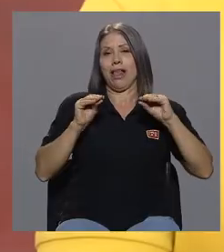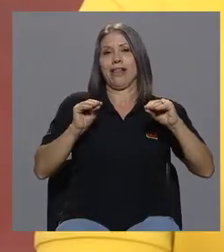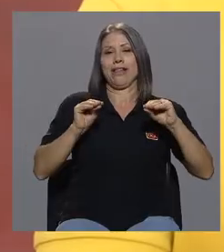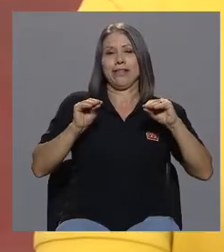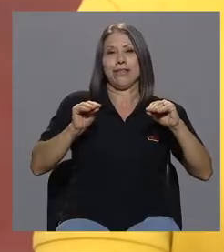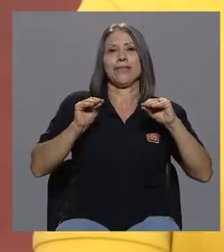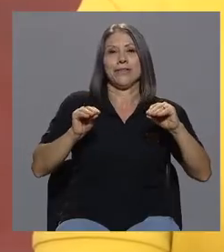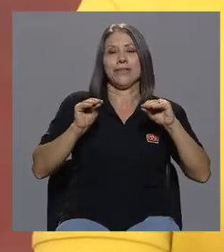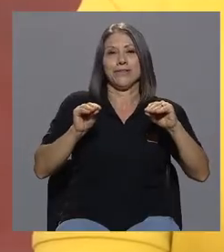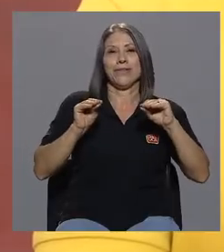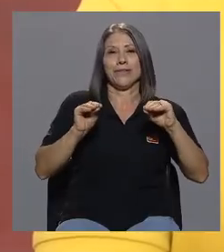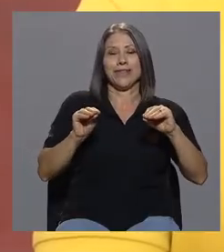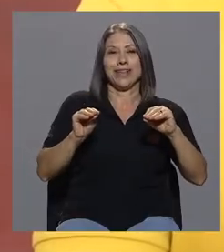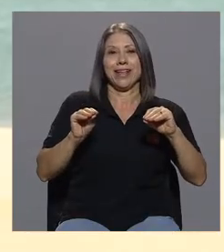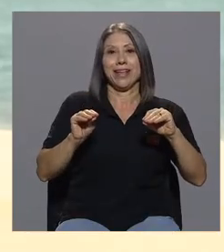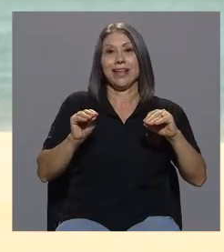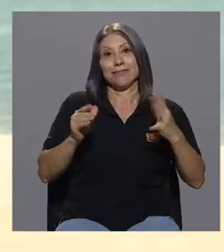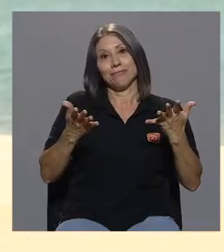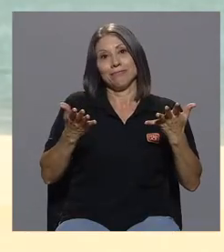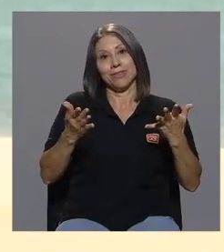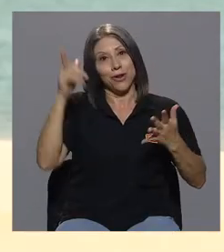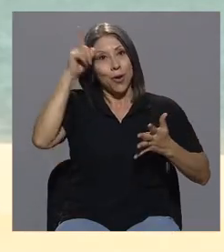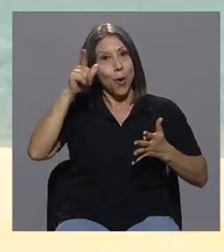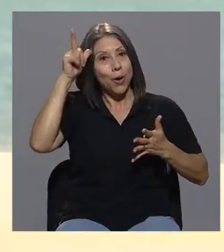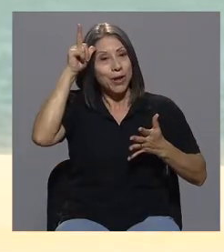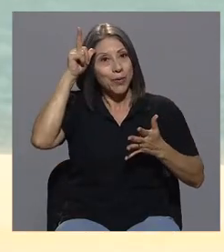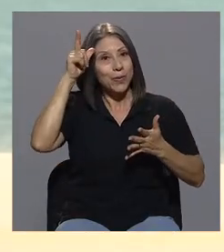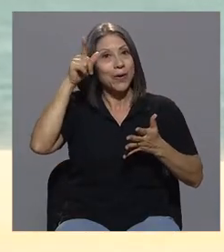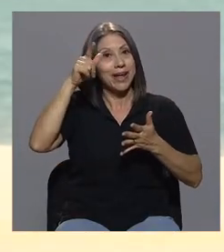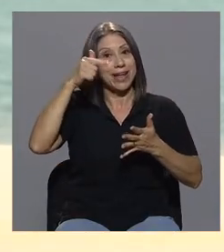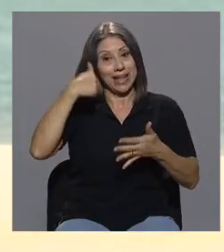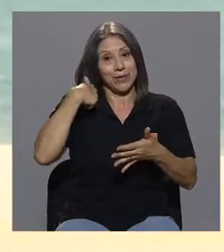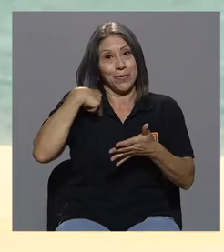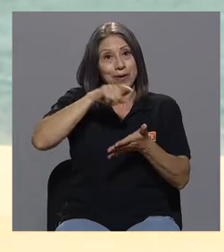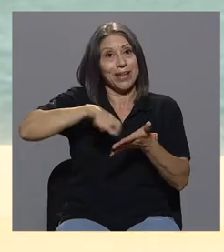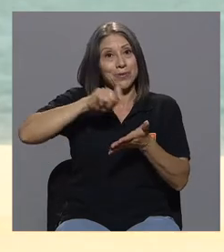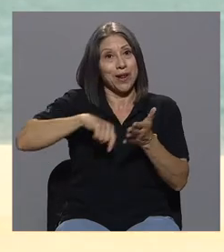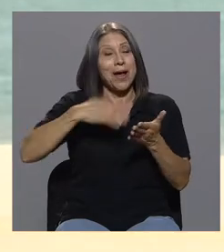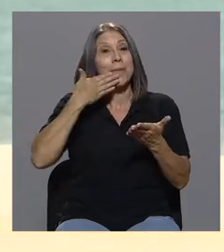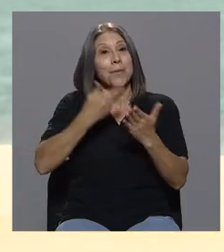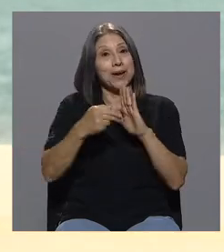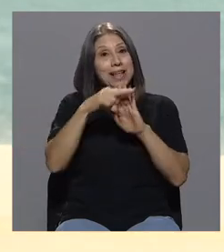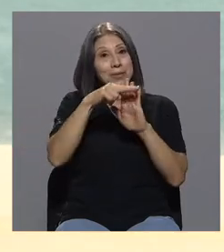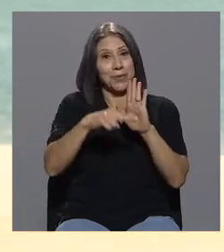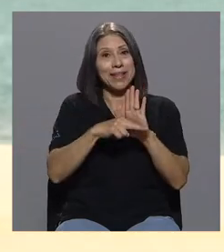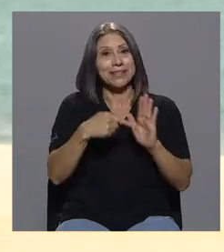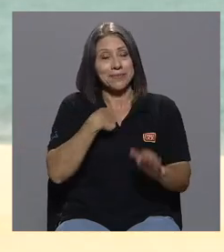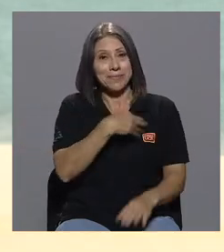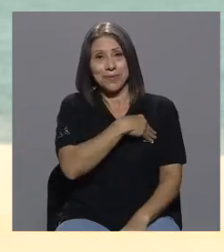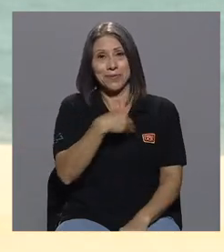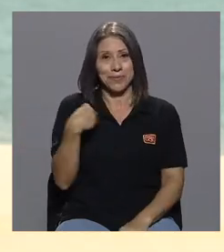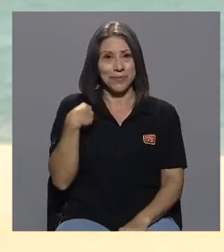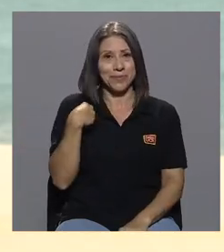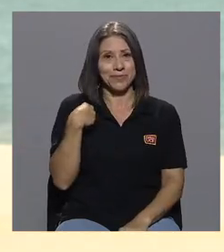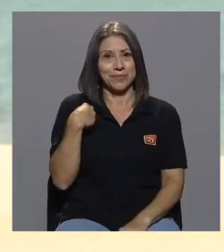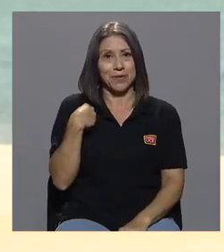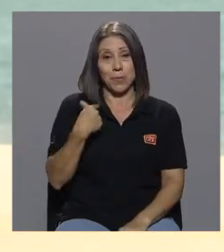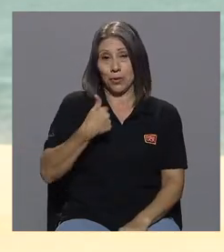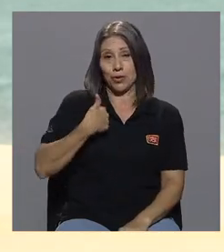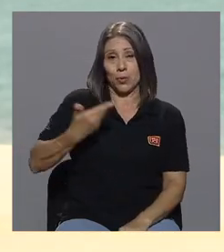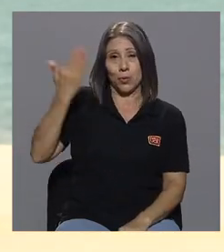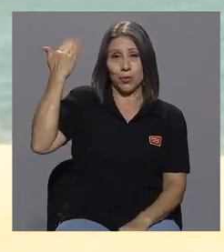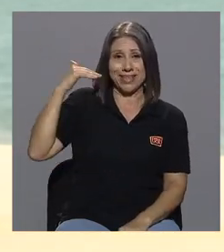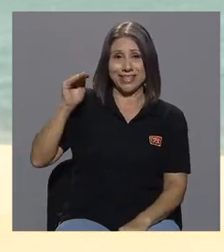sacaba buenas notas en la escuela y me gustaba. ¿Por qué? Porque yo, de chico, me sentía